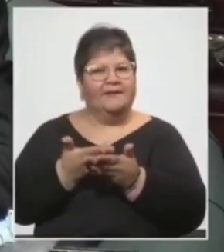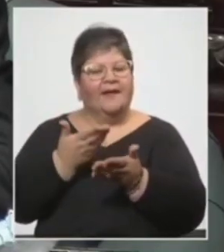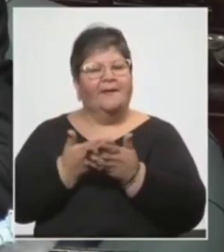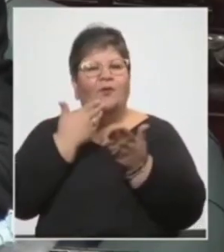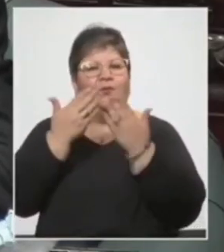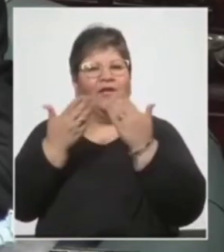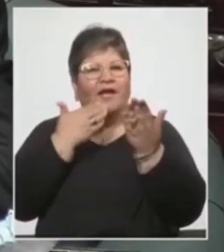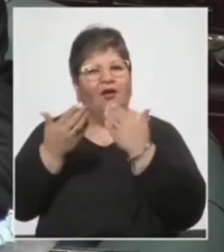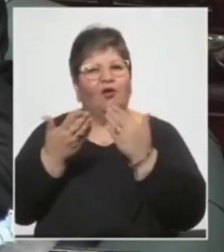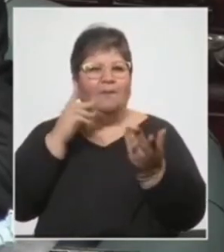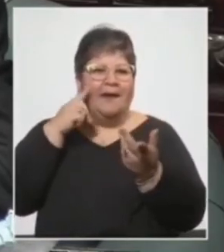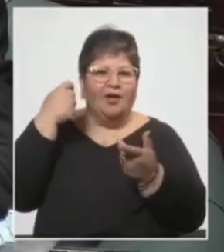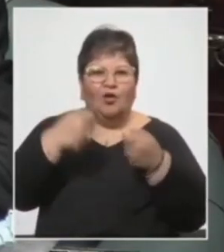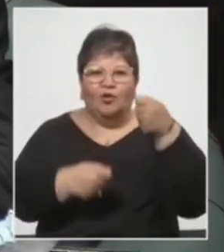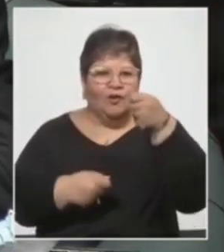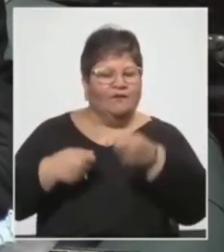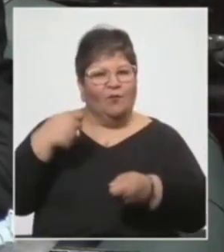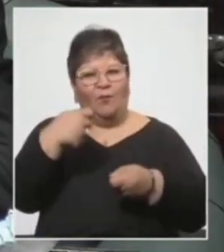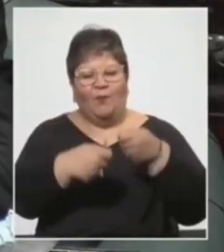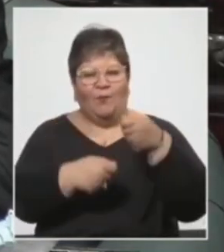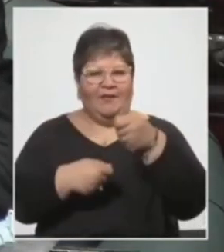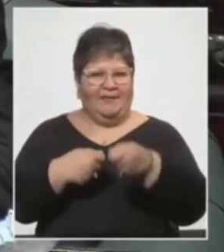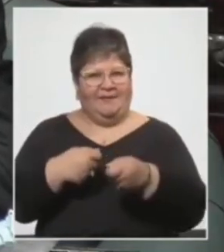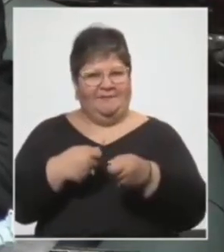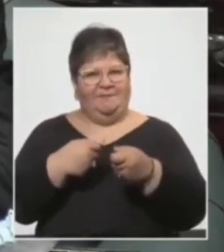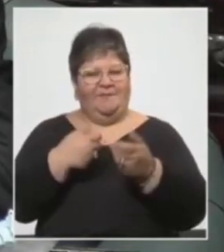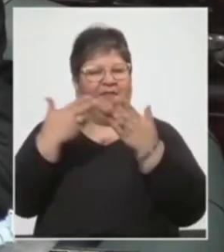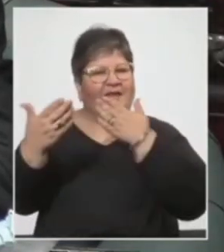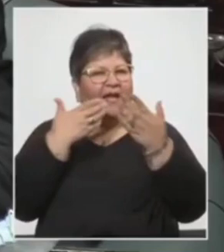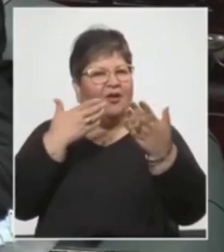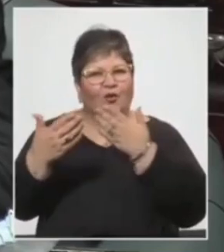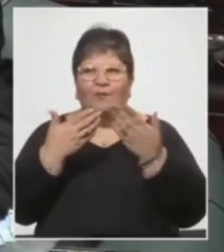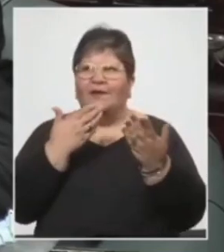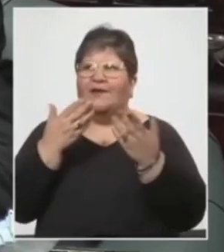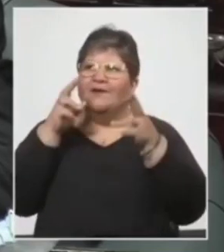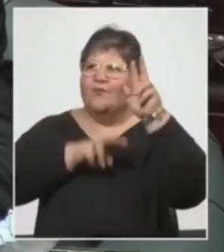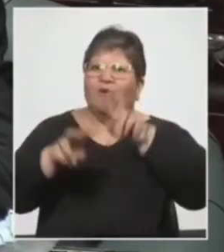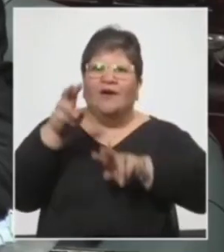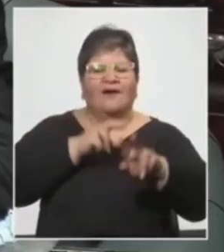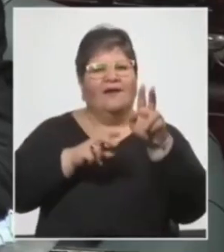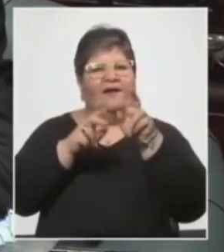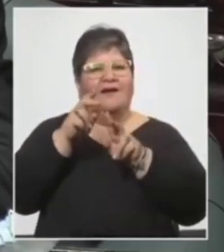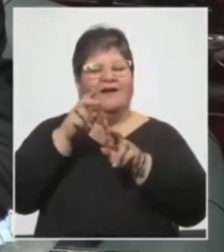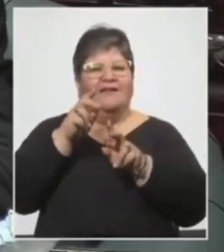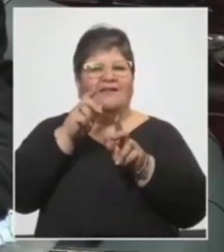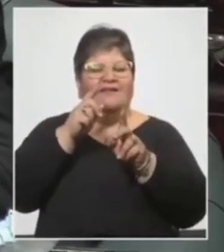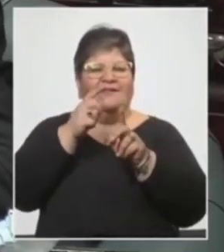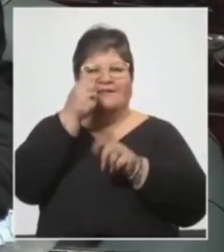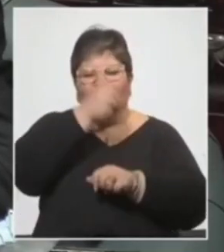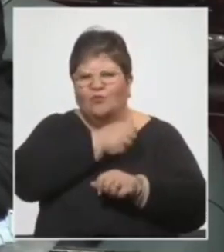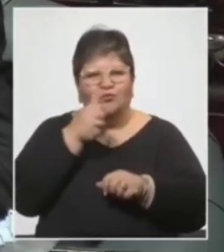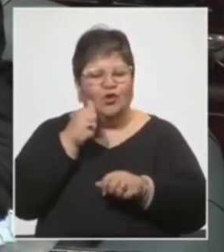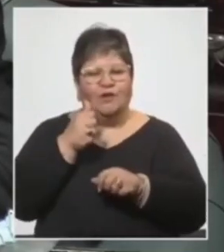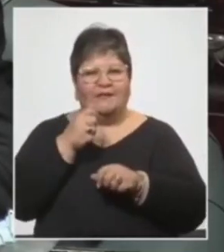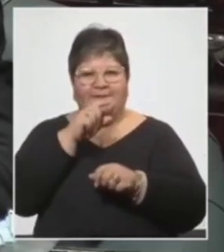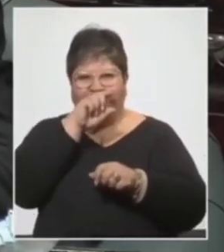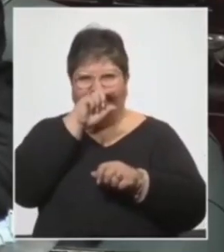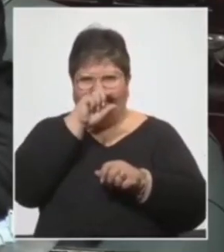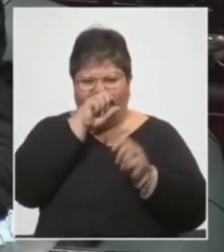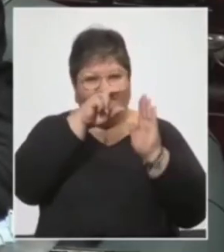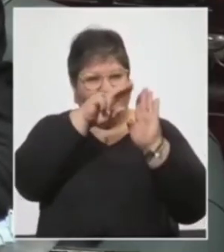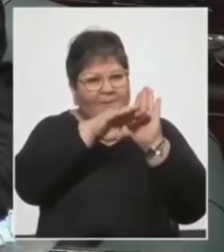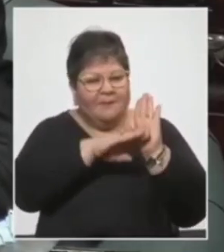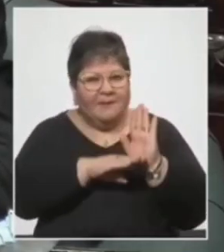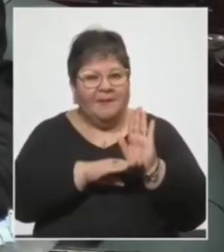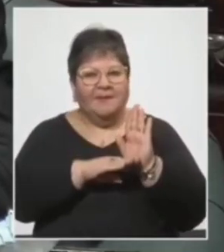para contribuir, un diálogo para buscar alternativas, para ayudar a ver medidas que puedan ayudar a la